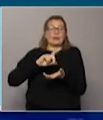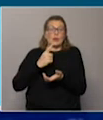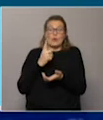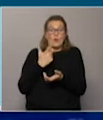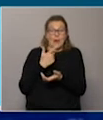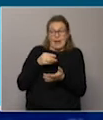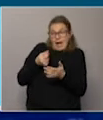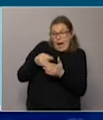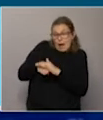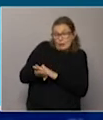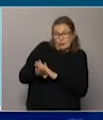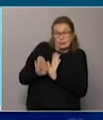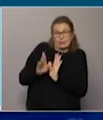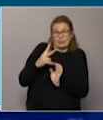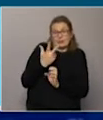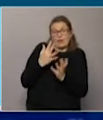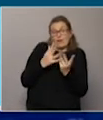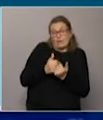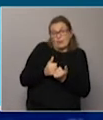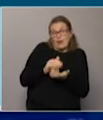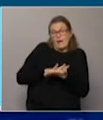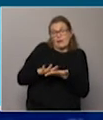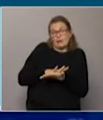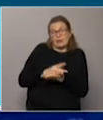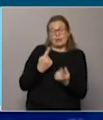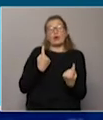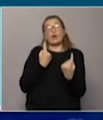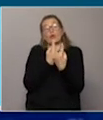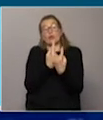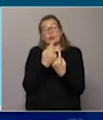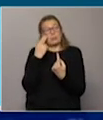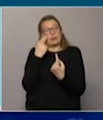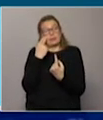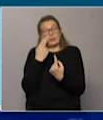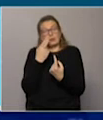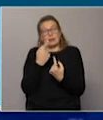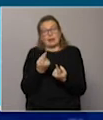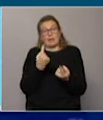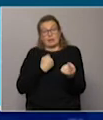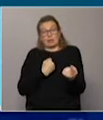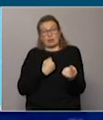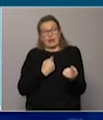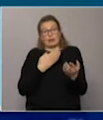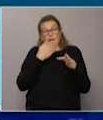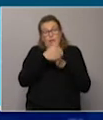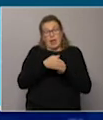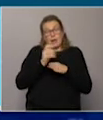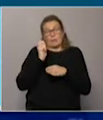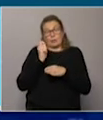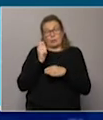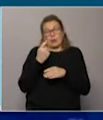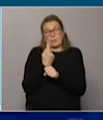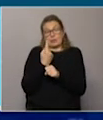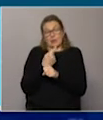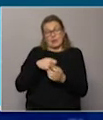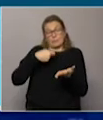ahorros, tiene básicamente tres formas de hacer frente a esa brecha que se genera entre ingresos y egresos del sector público. La primera es